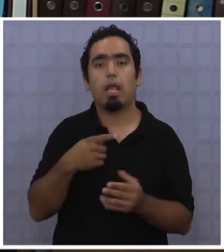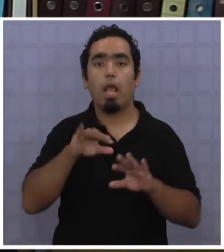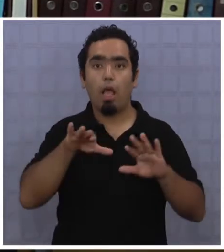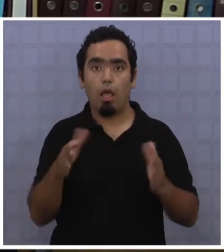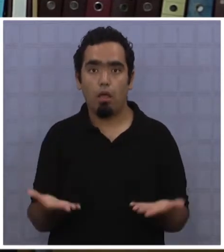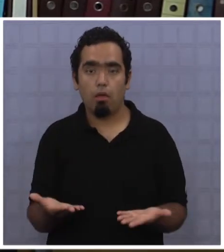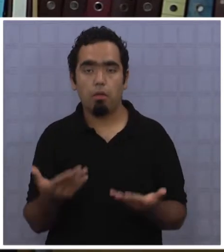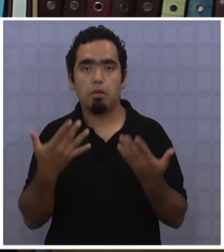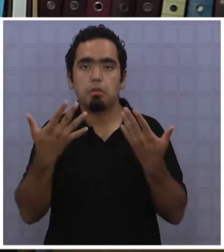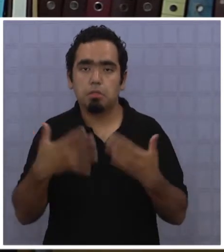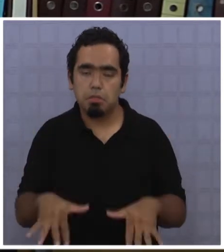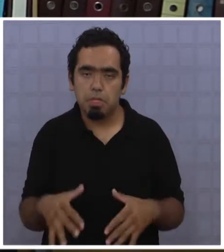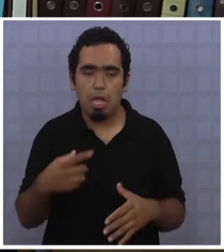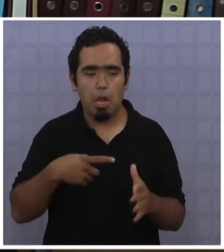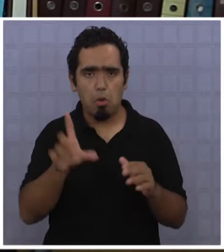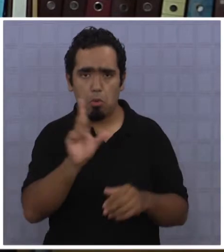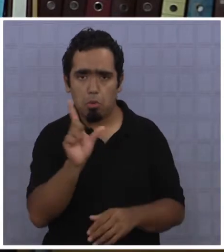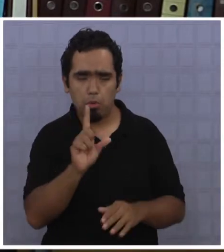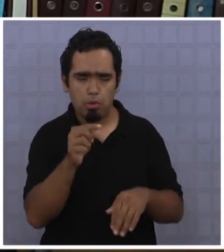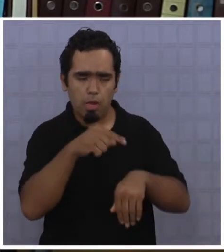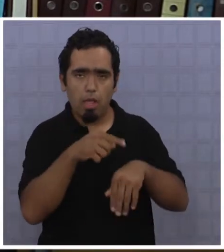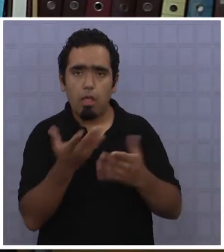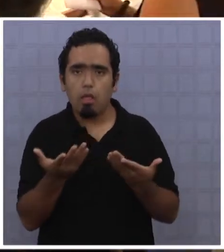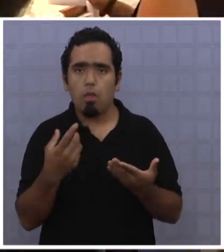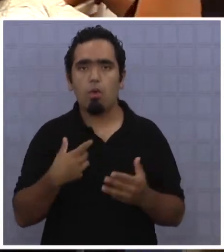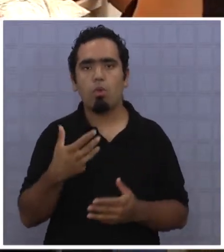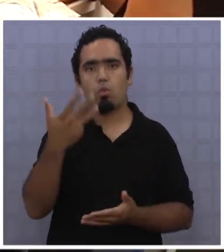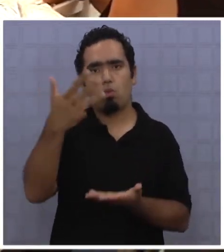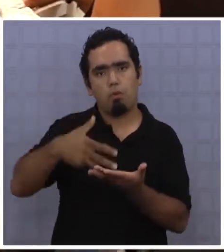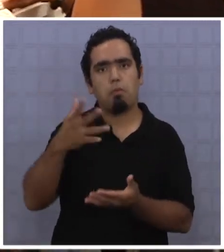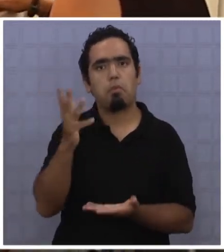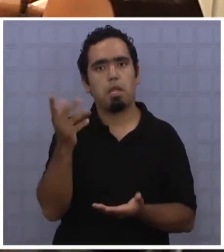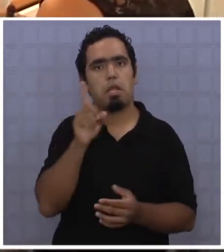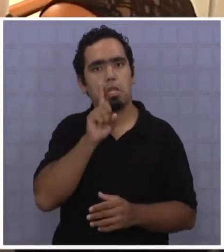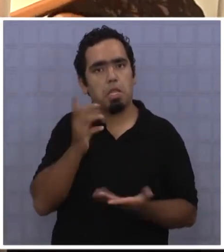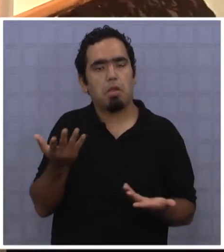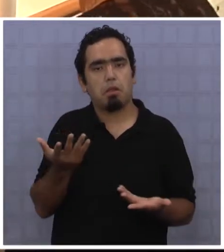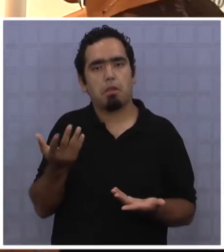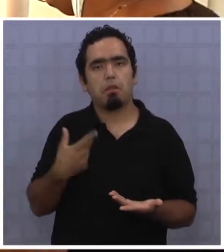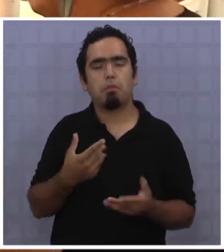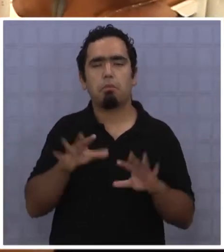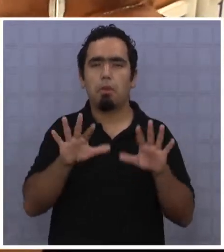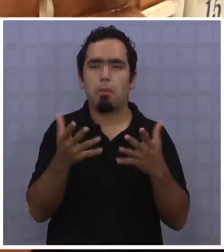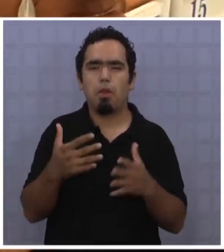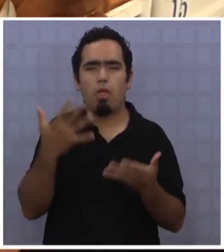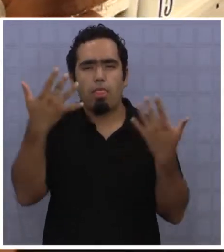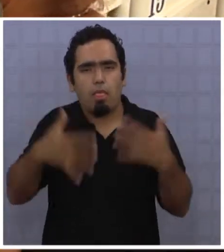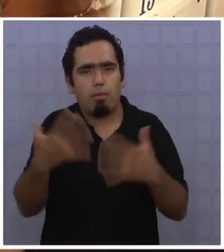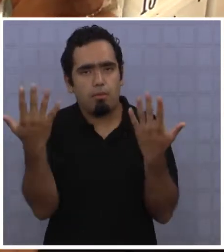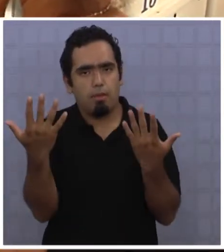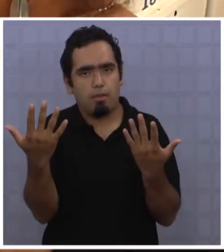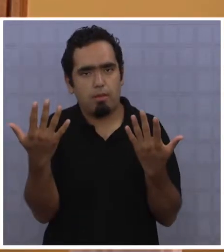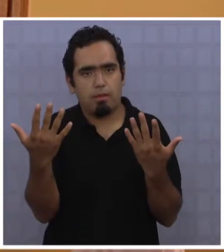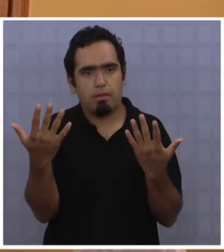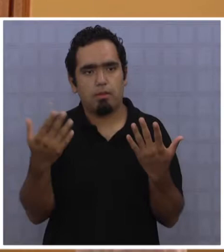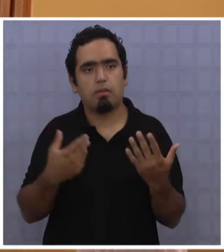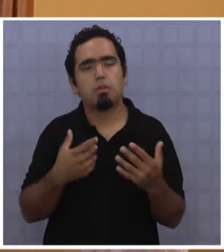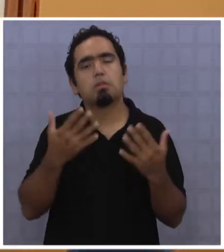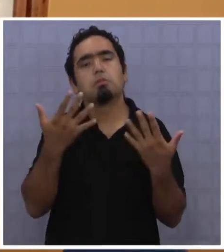momento ya día lunes sobrepasamos los 9 mil. Diría que estamos más o menos en los 10 mil. Así es que